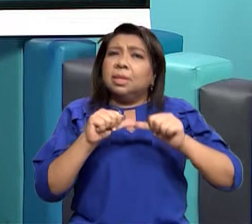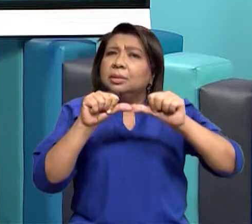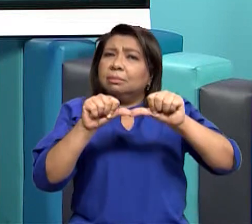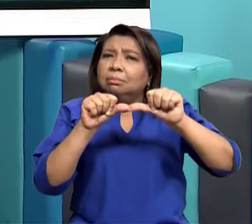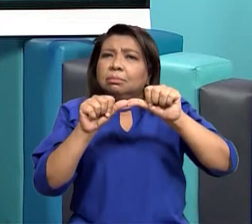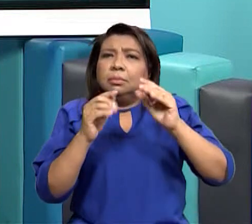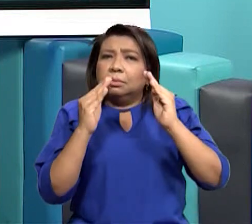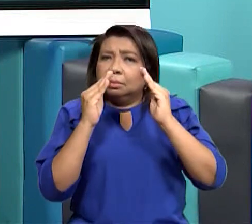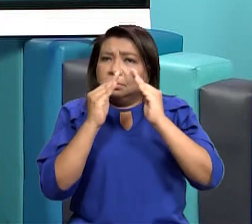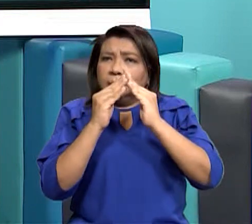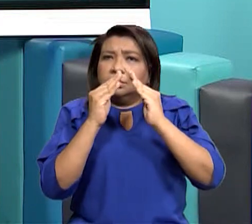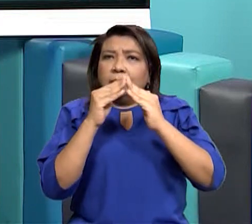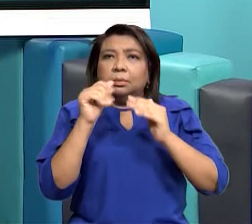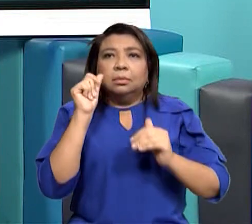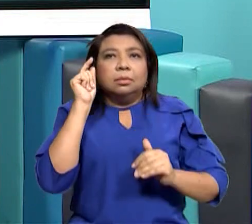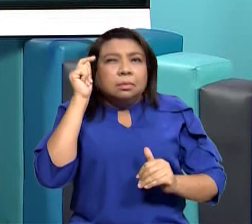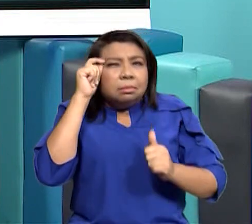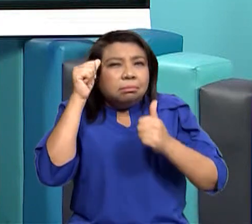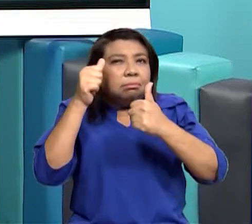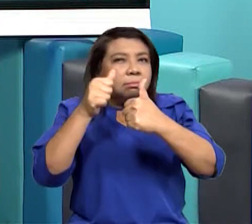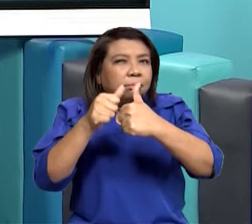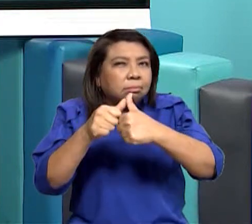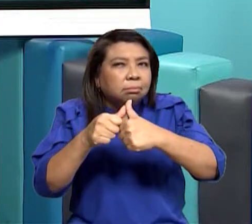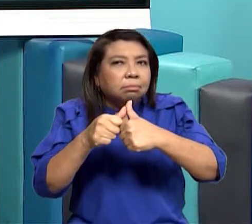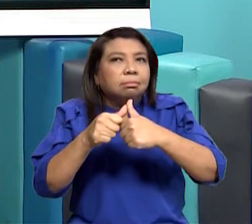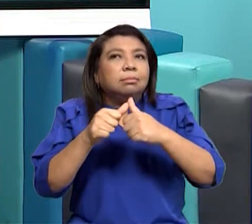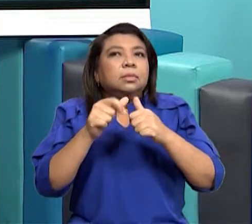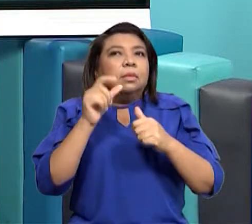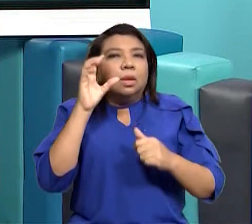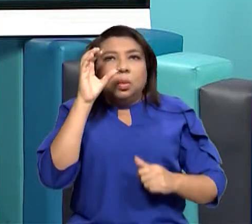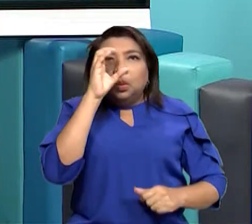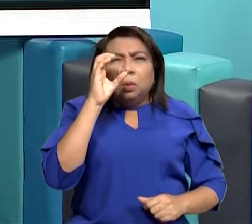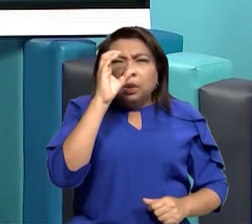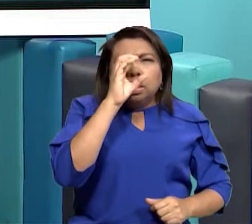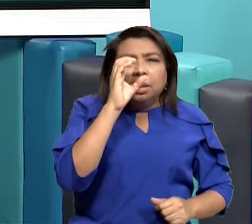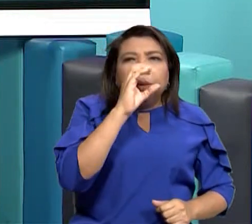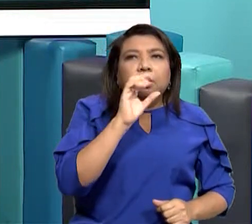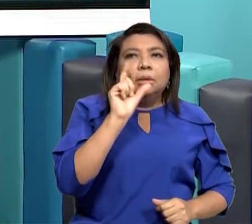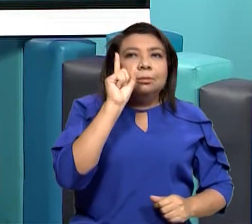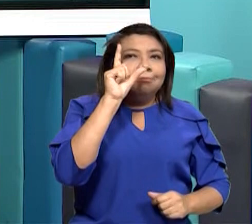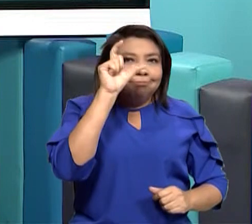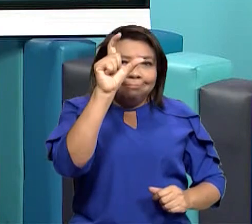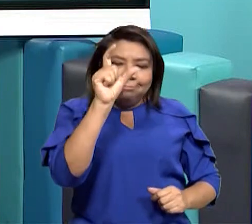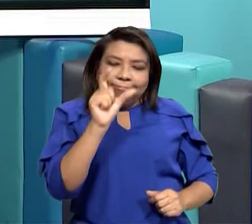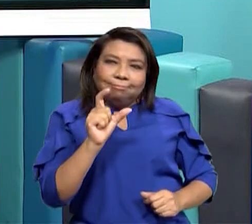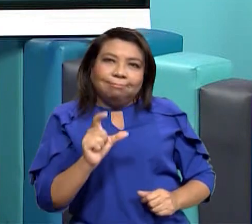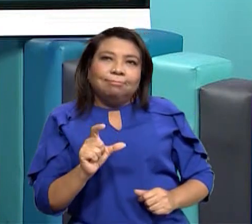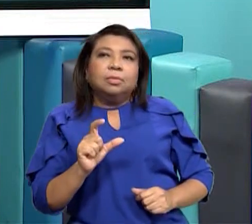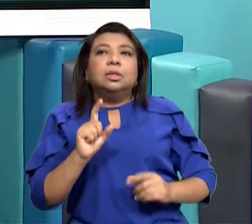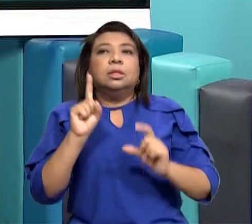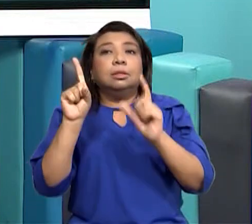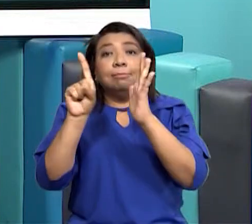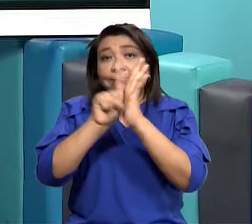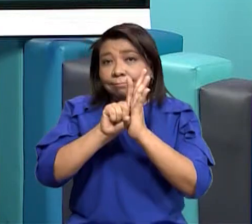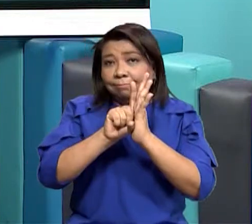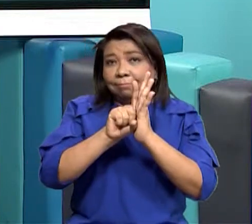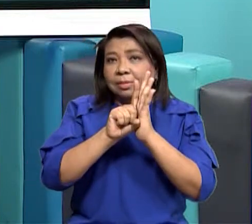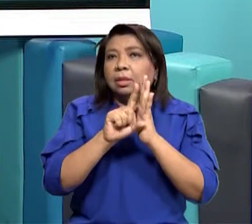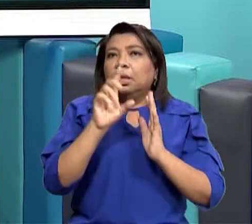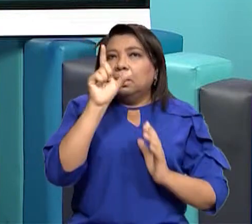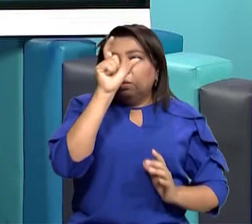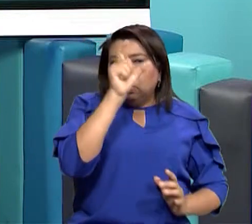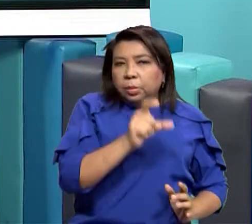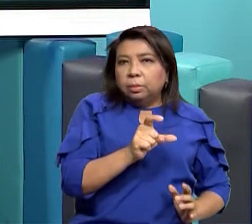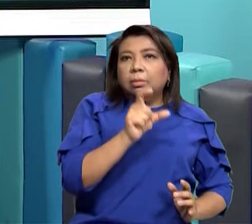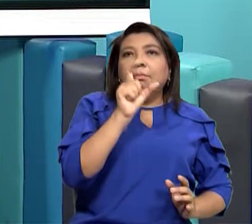poder mover Cada una de esas imágenes Para poder clasificarlas Recuerda que cuando terminas la actividad Le